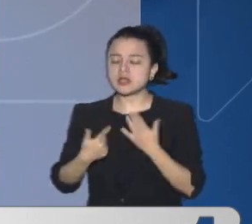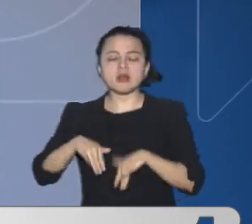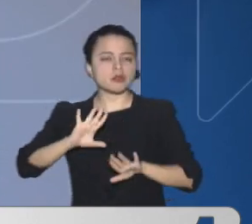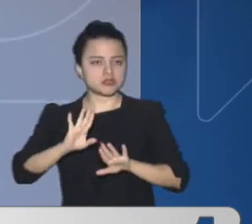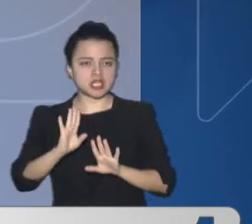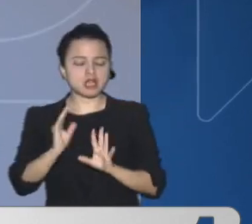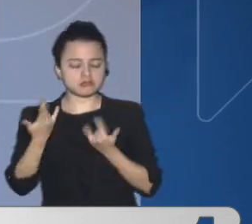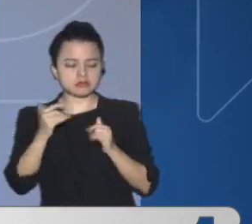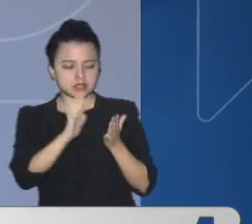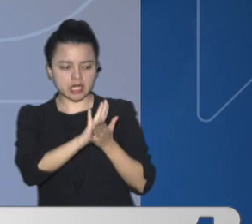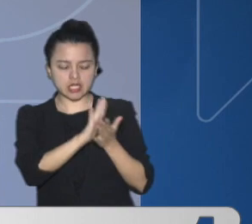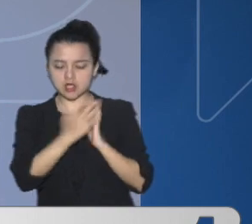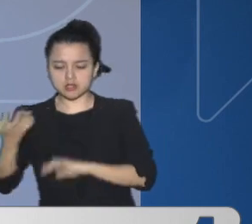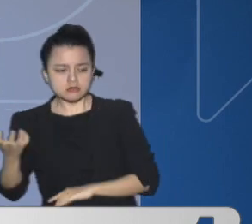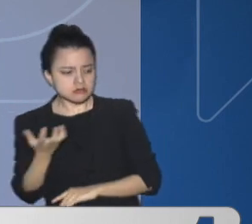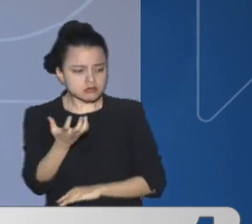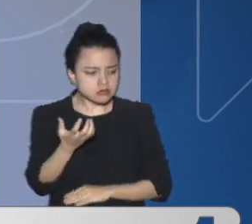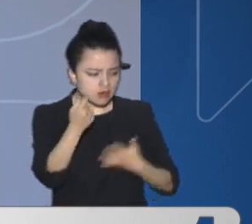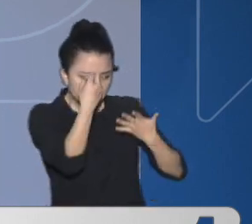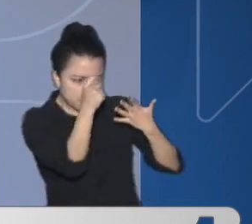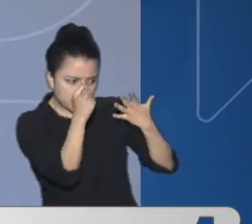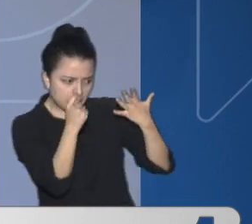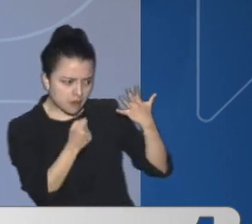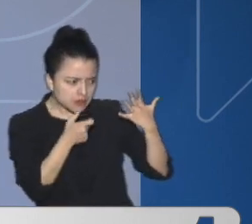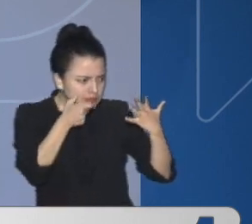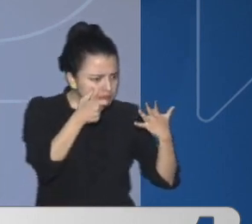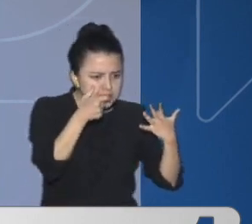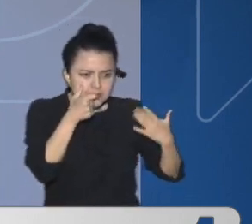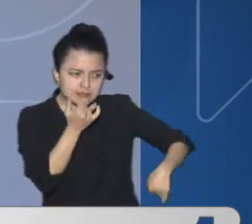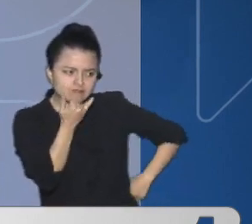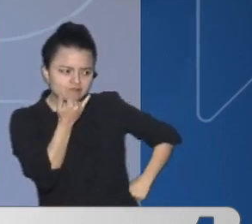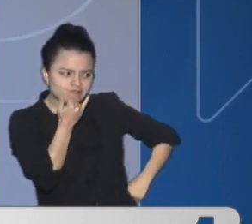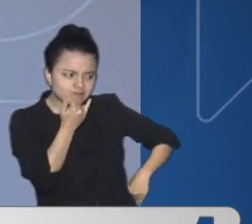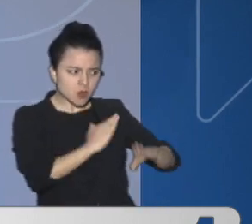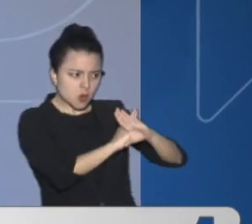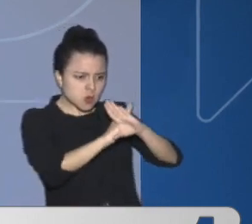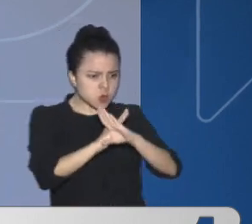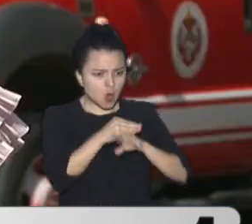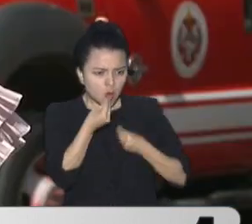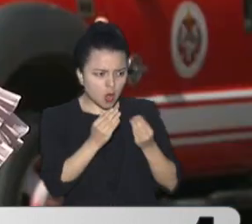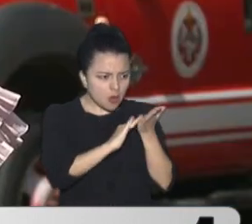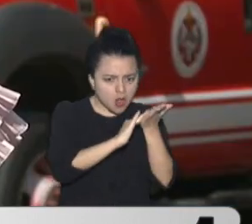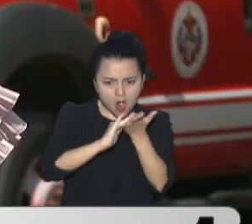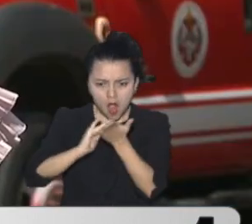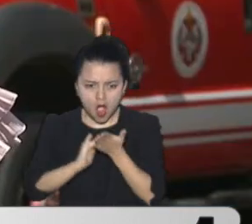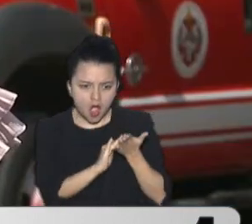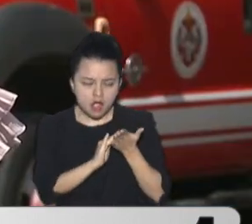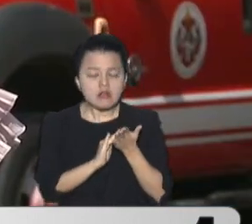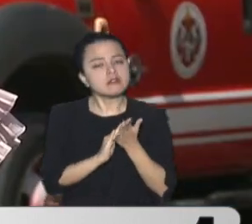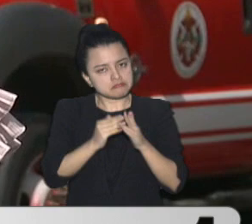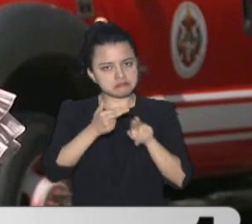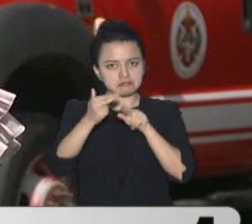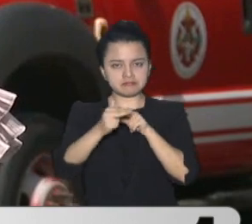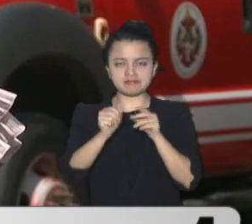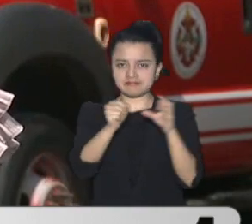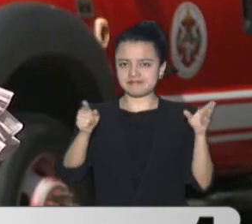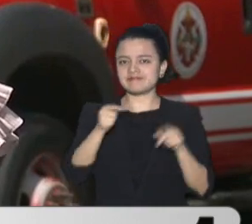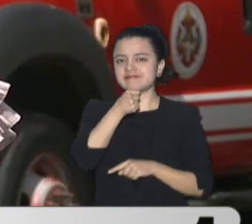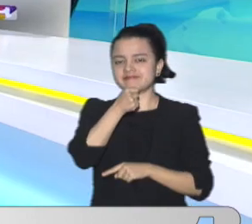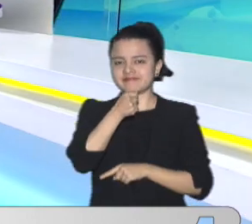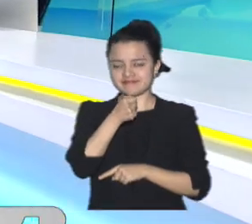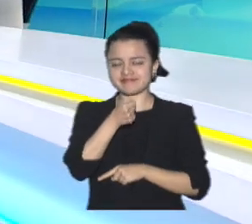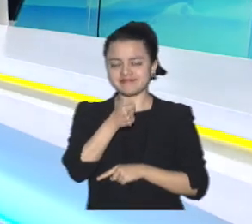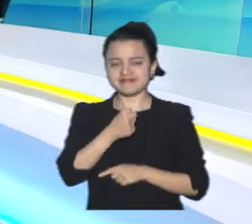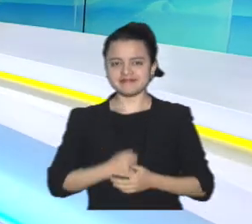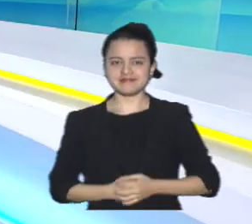equipo técnico Para que visite La zona Y posteriormente Comenzarían Los trabajos Por ahora Es toda la información Más adelante Tendremos